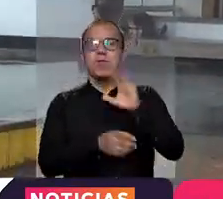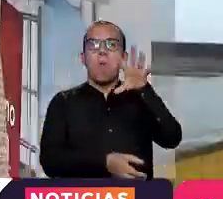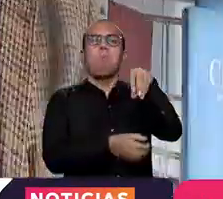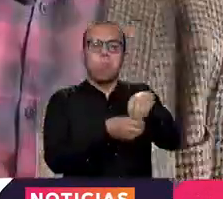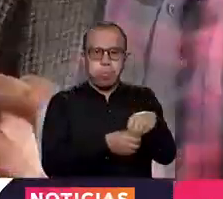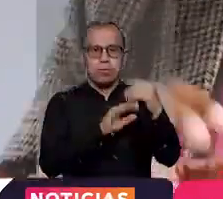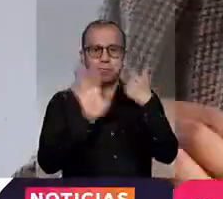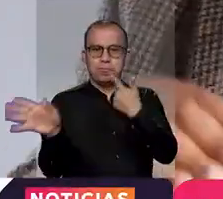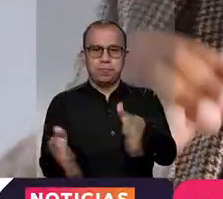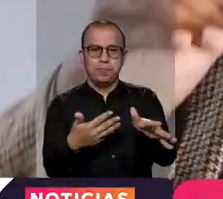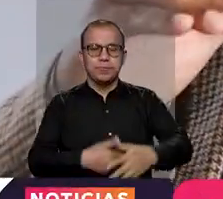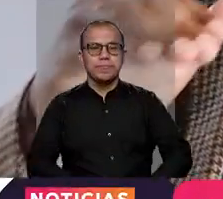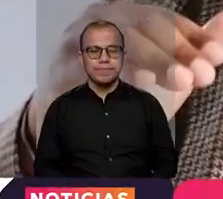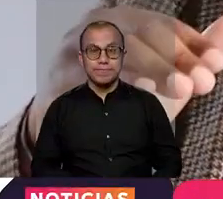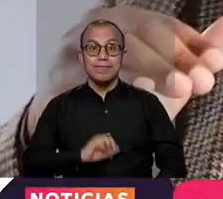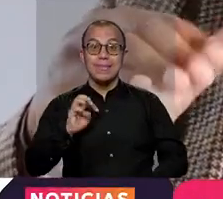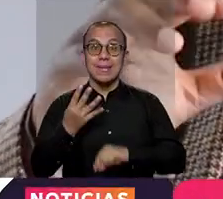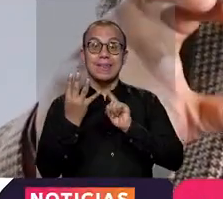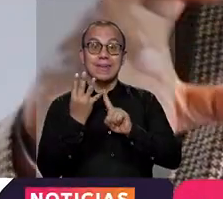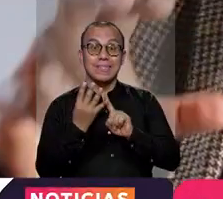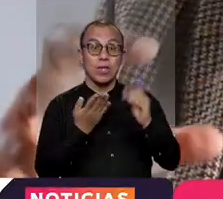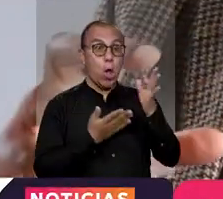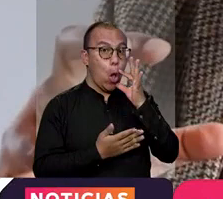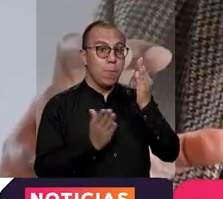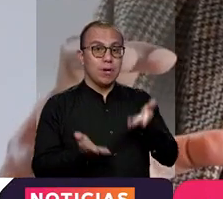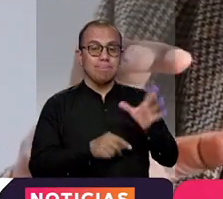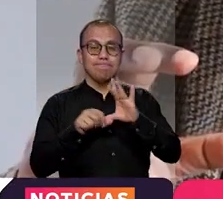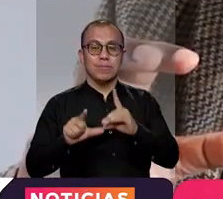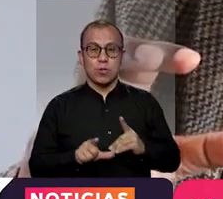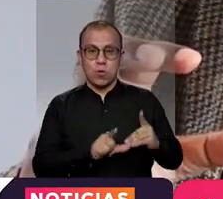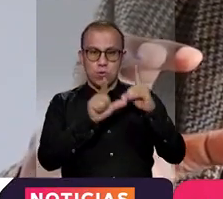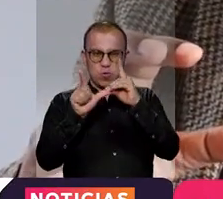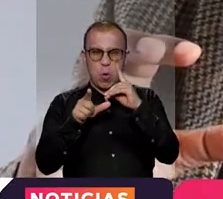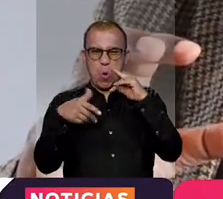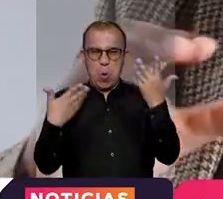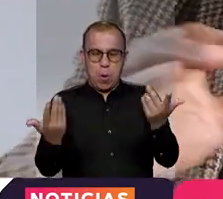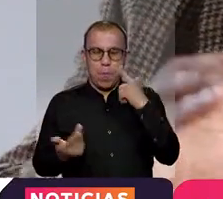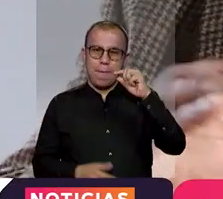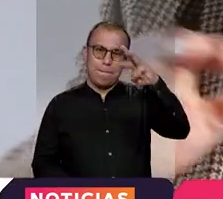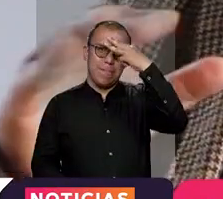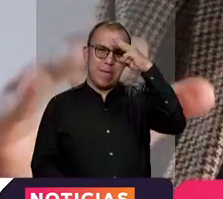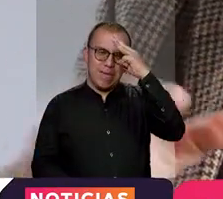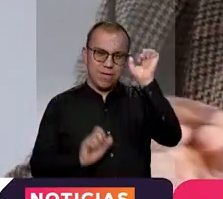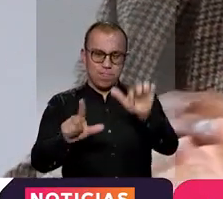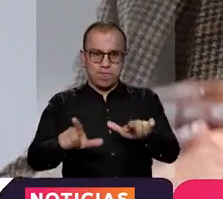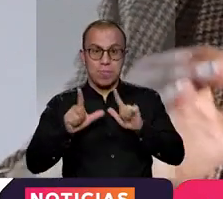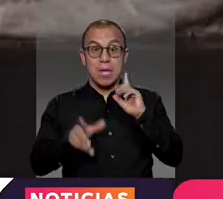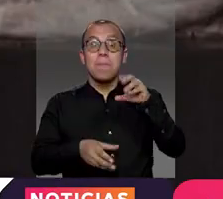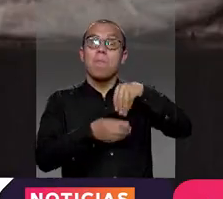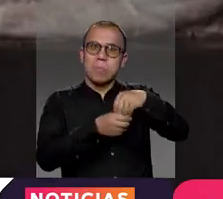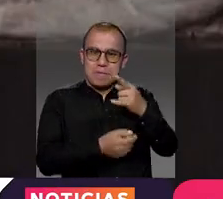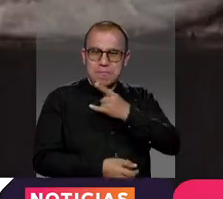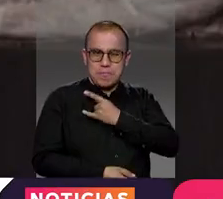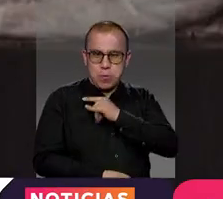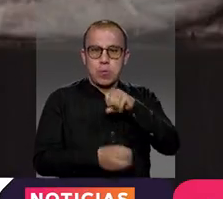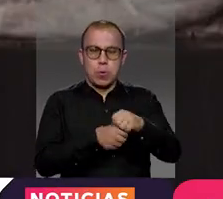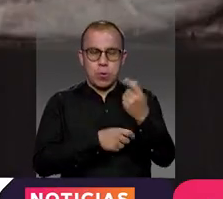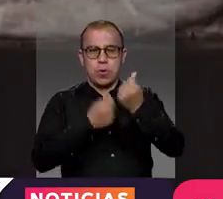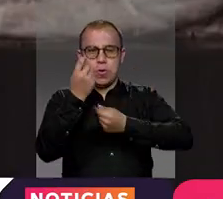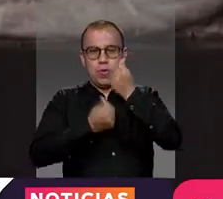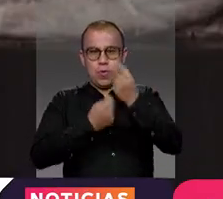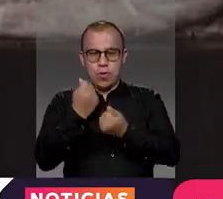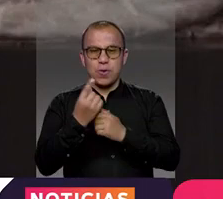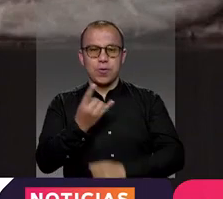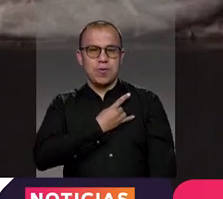Educativo. Moisés Cetré es doctor en Economía de la Universidad Autónoma de México, con maestría en la misma universidad y economista en la